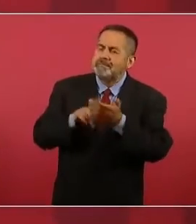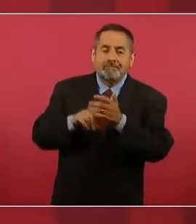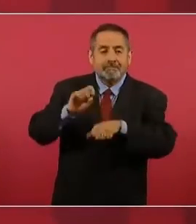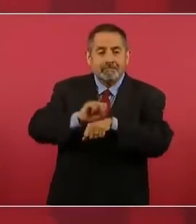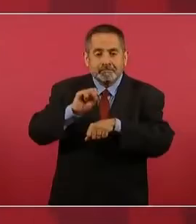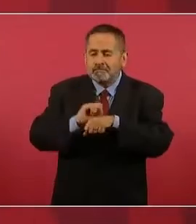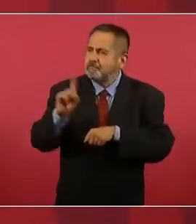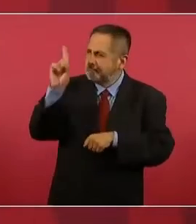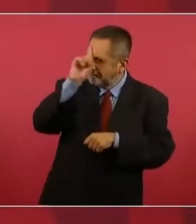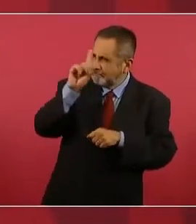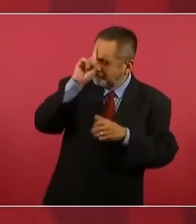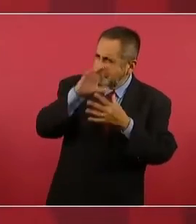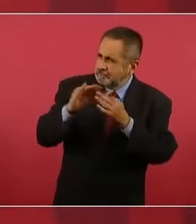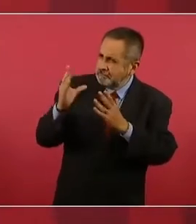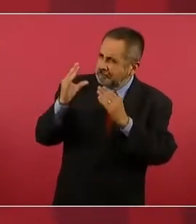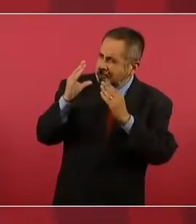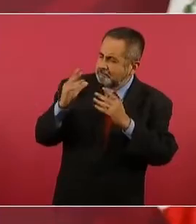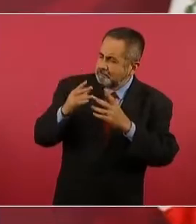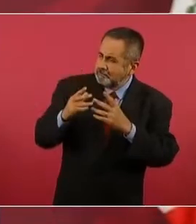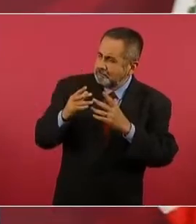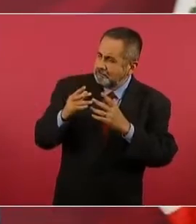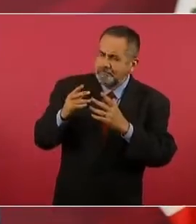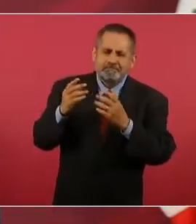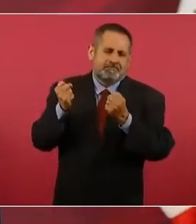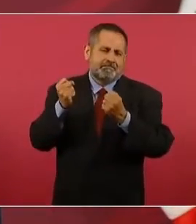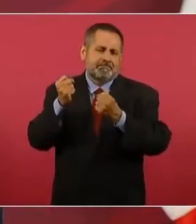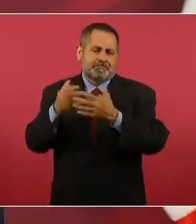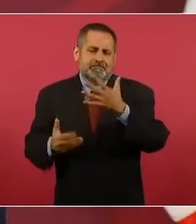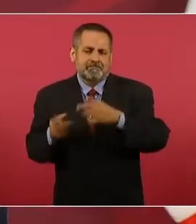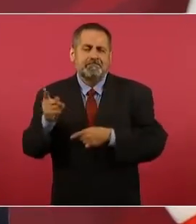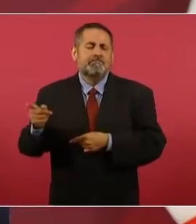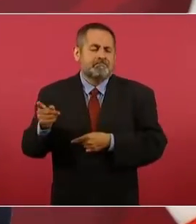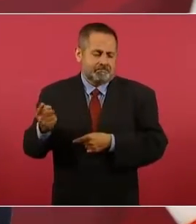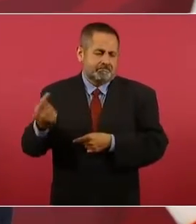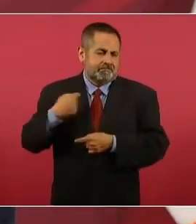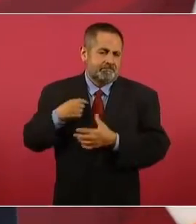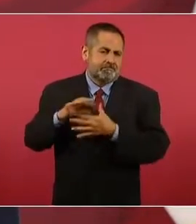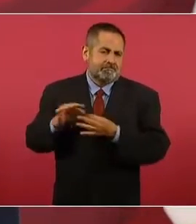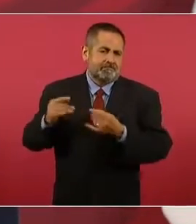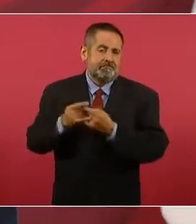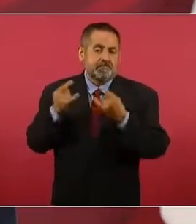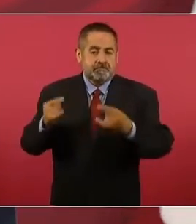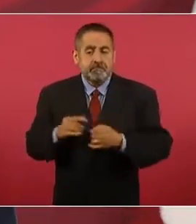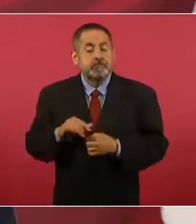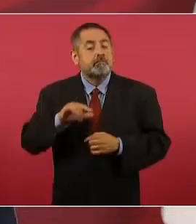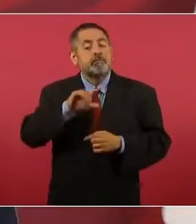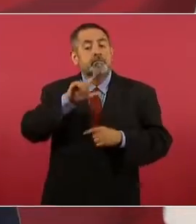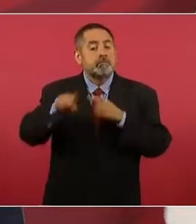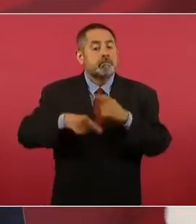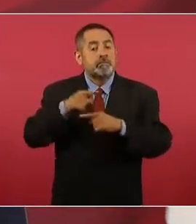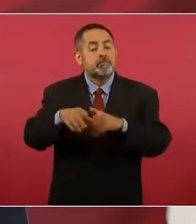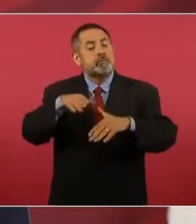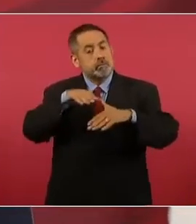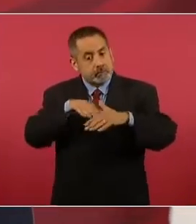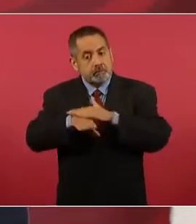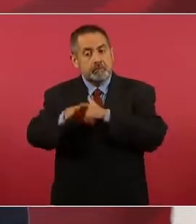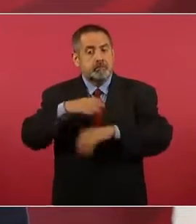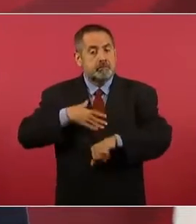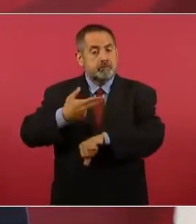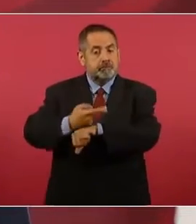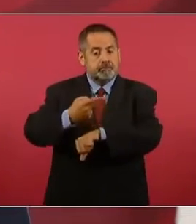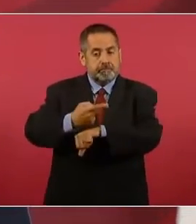y así muchas otras. Y luego, cuando ya entro a la prepa,